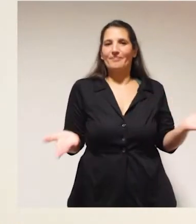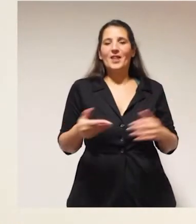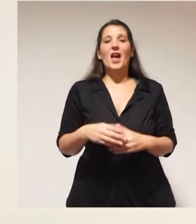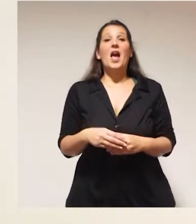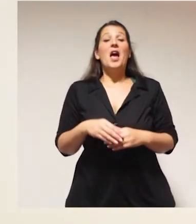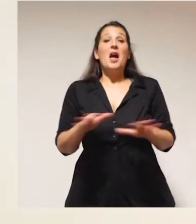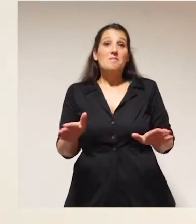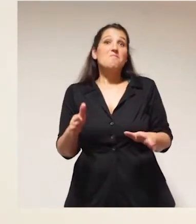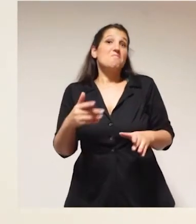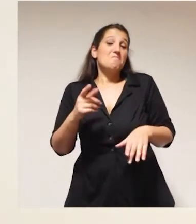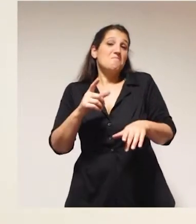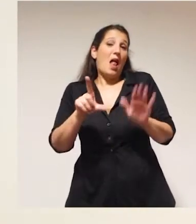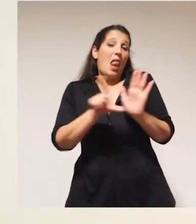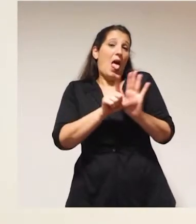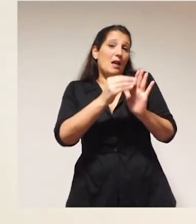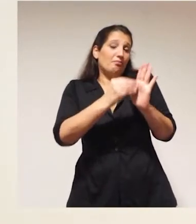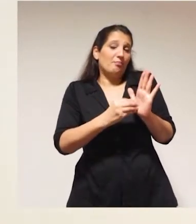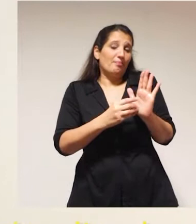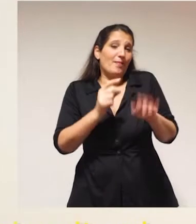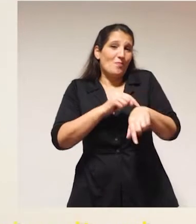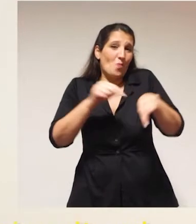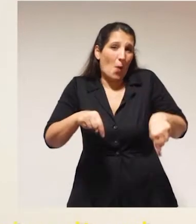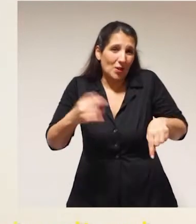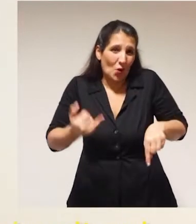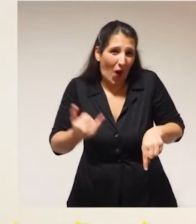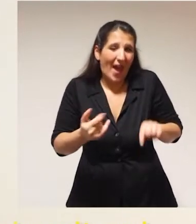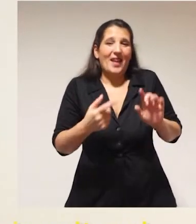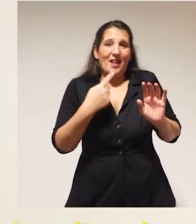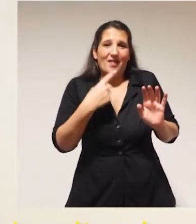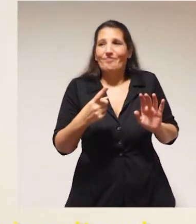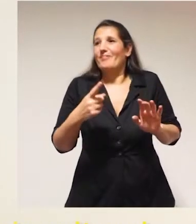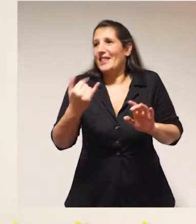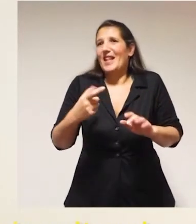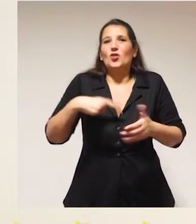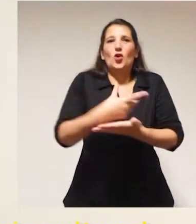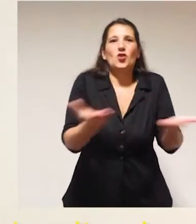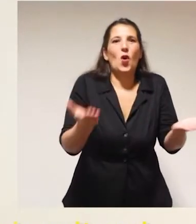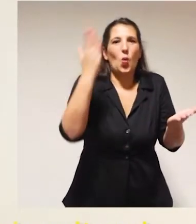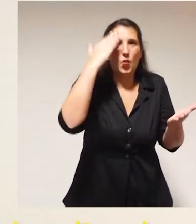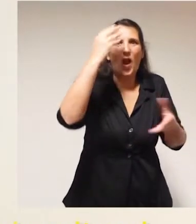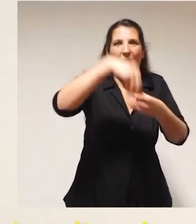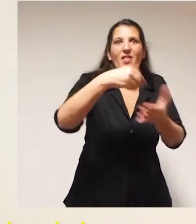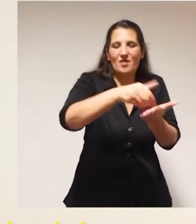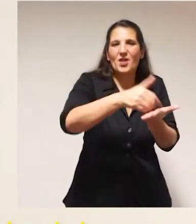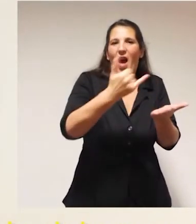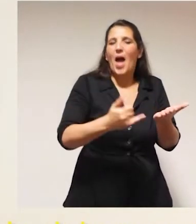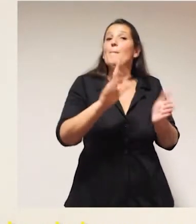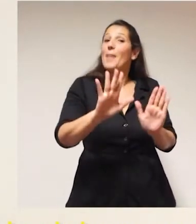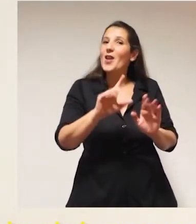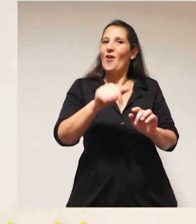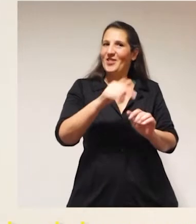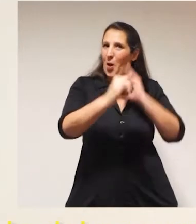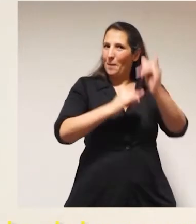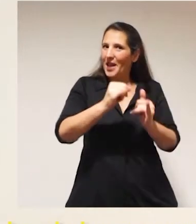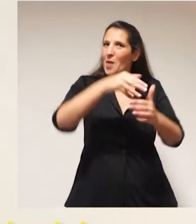tendiente de la que preexiste o coexiste, que es la discriminación de orden sociocultural, la cual será